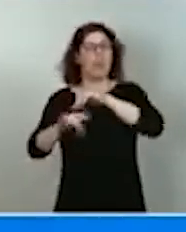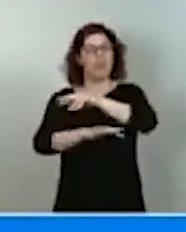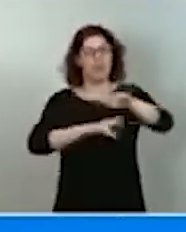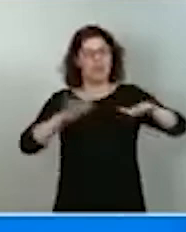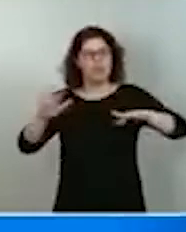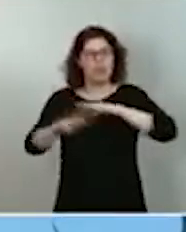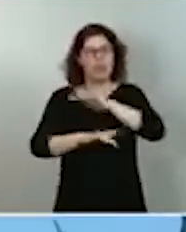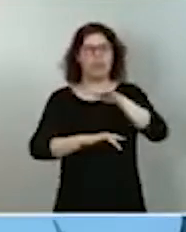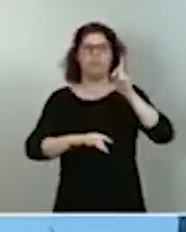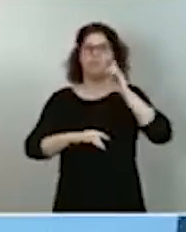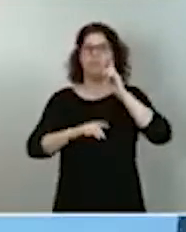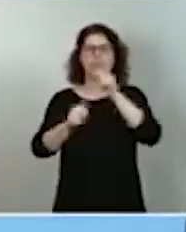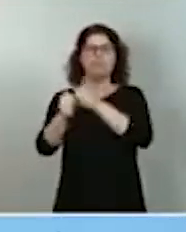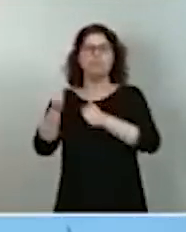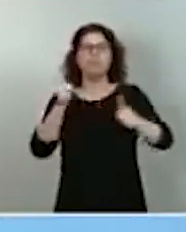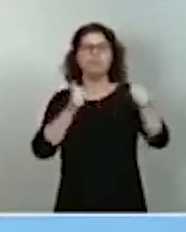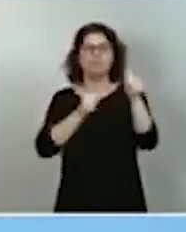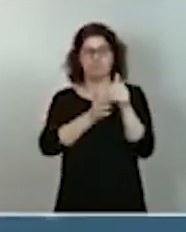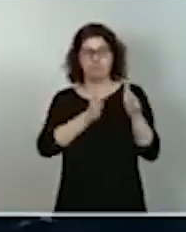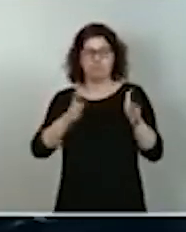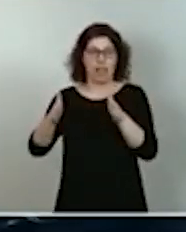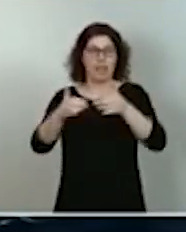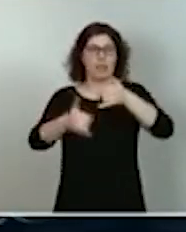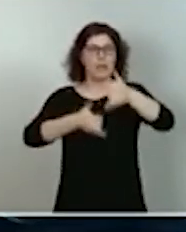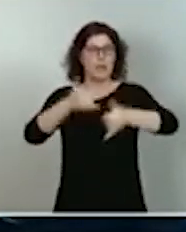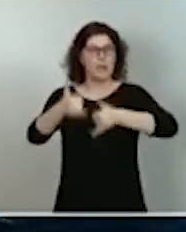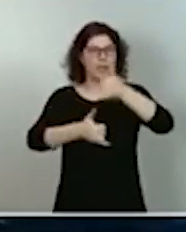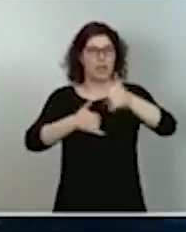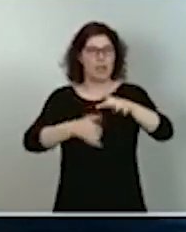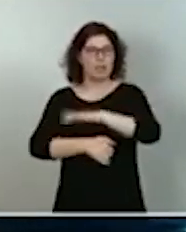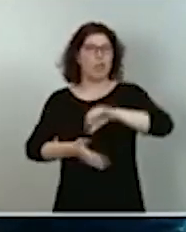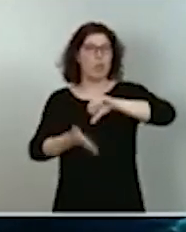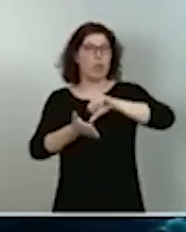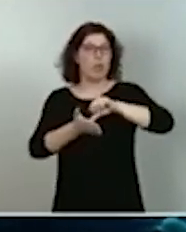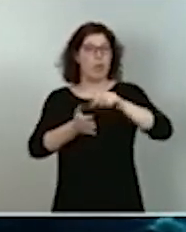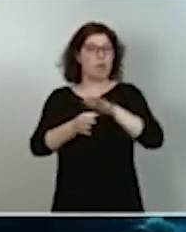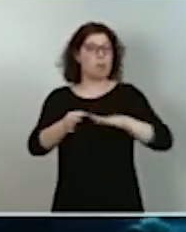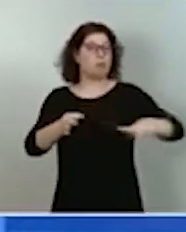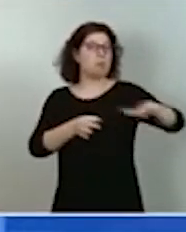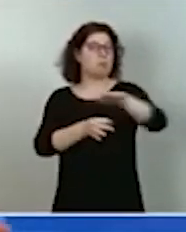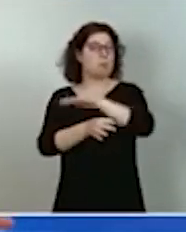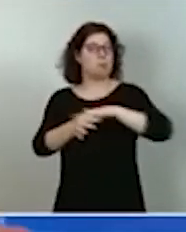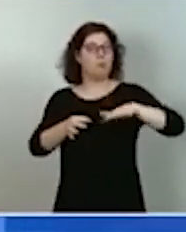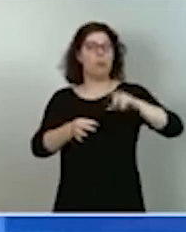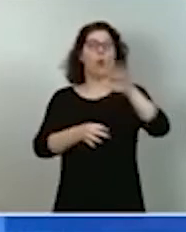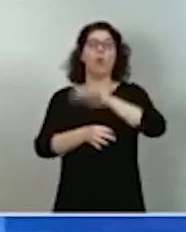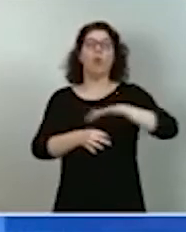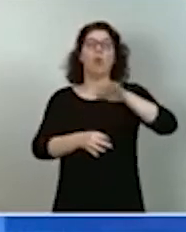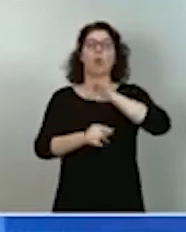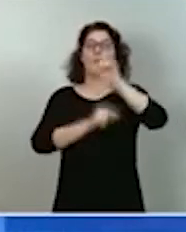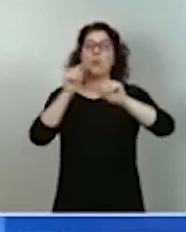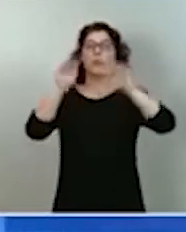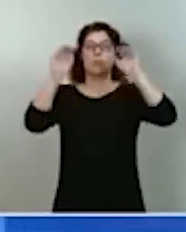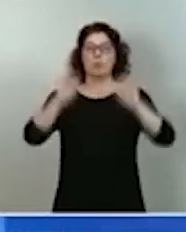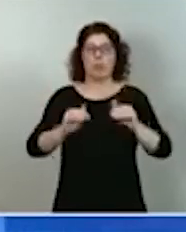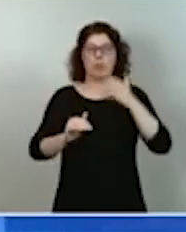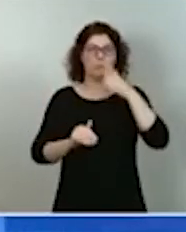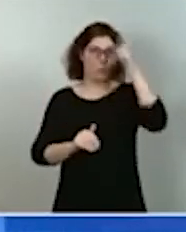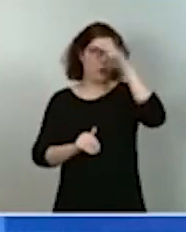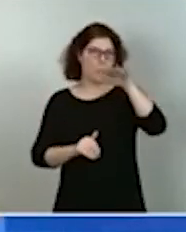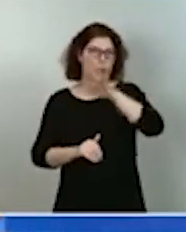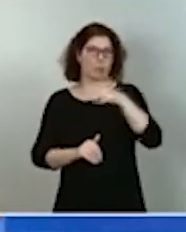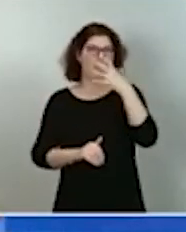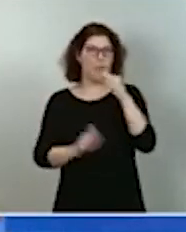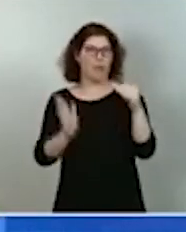bici en ámbitos urbanos y periurbanos, o el despliegue de zonas de bajas emisiones en todos los municipios de más de 50.000 habitantes.